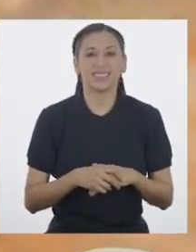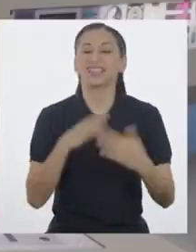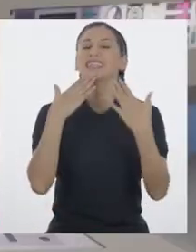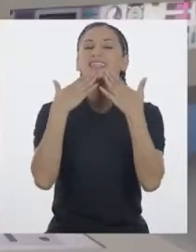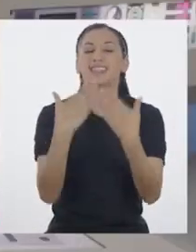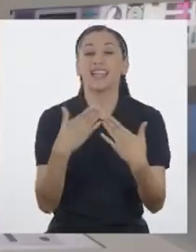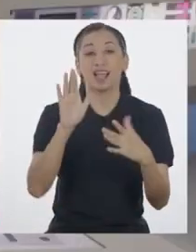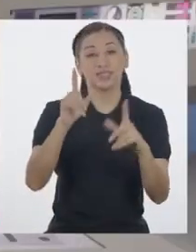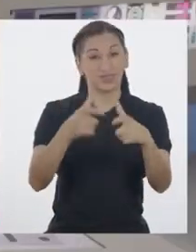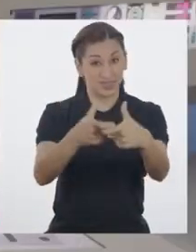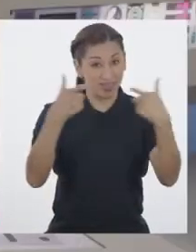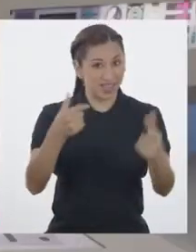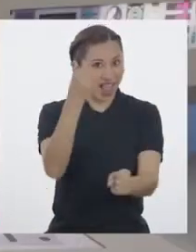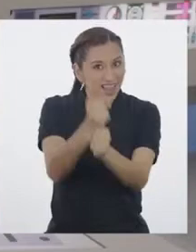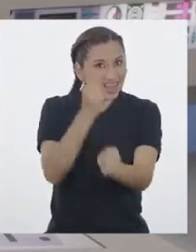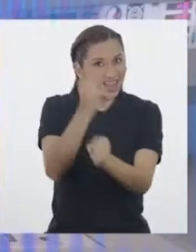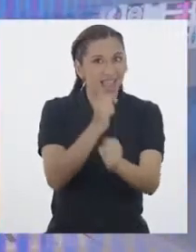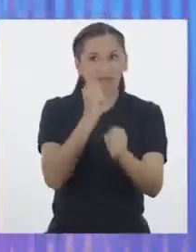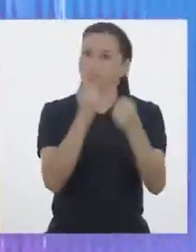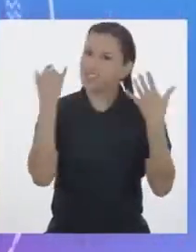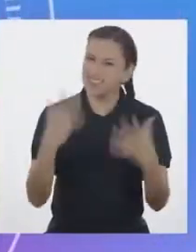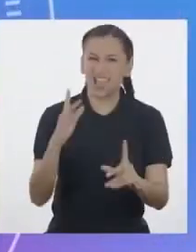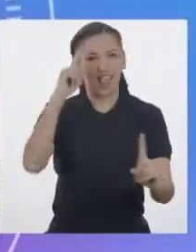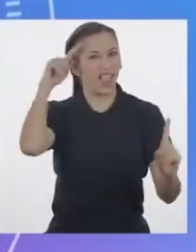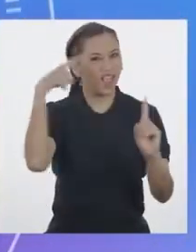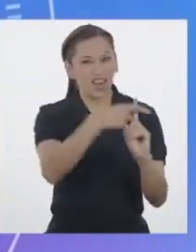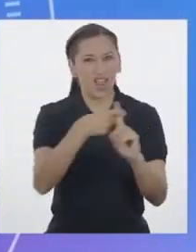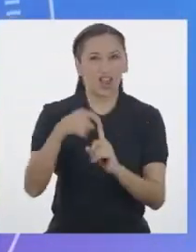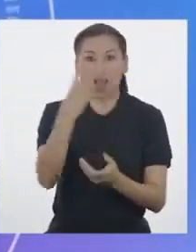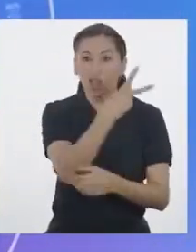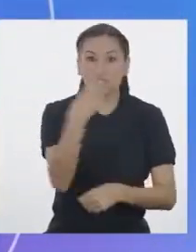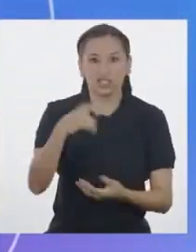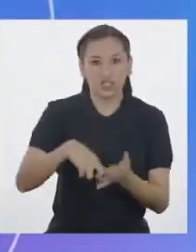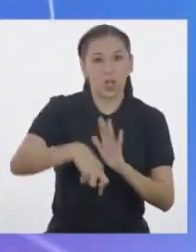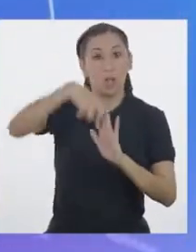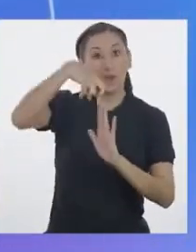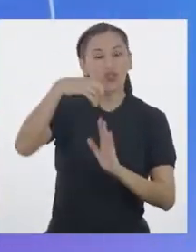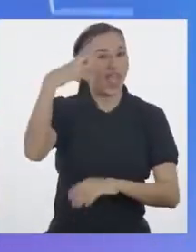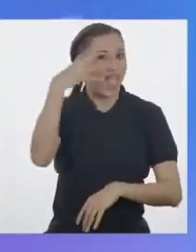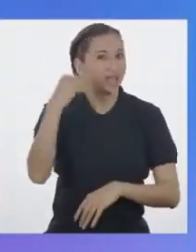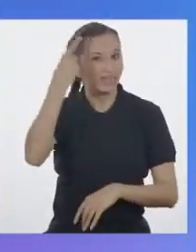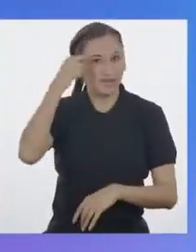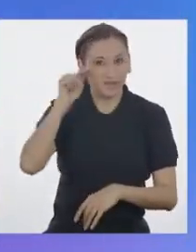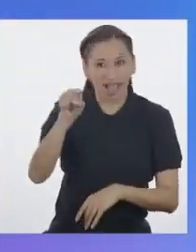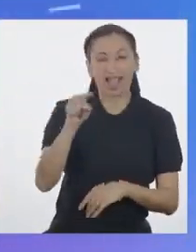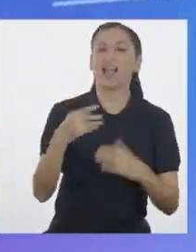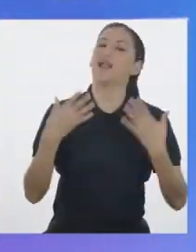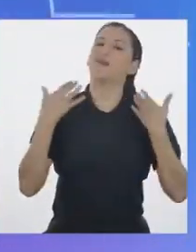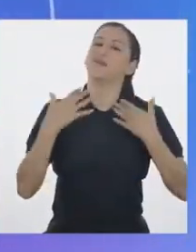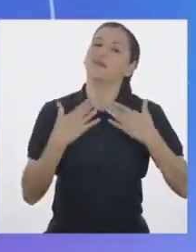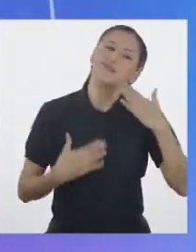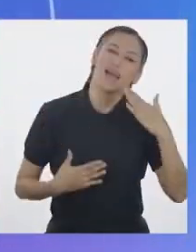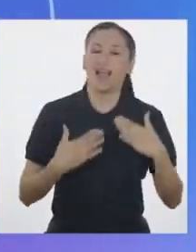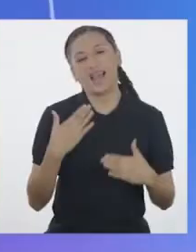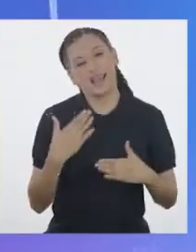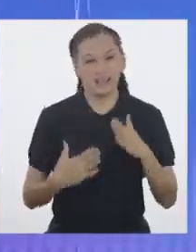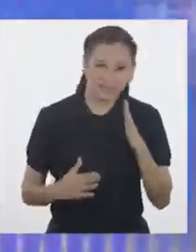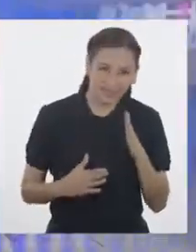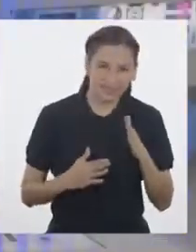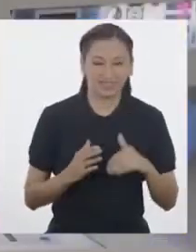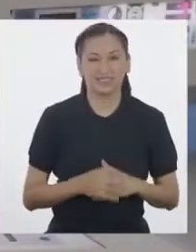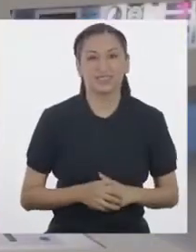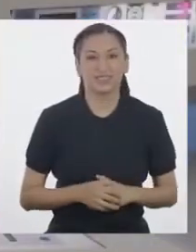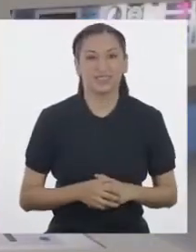Gracias a su gran trabajo, han logrado ganar 200 puntos de experiencia para Macabot